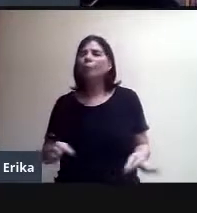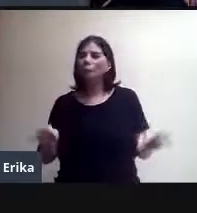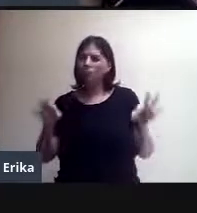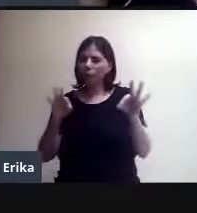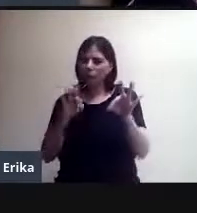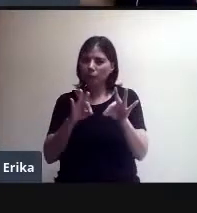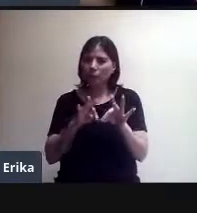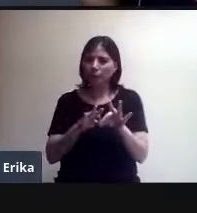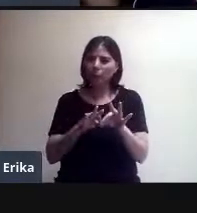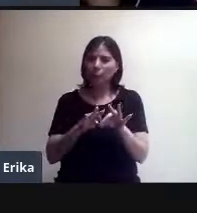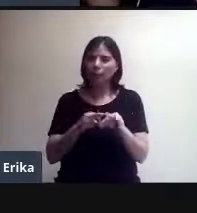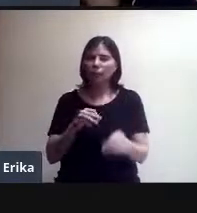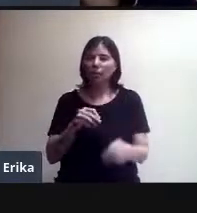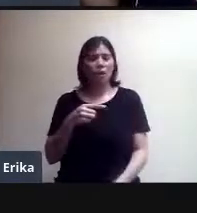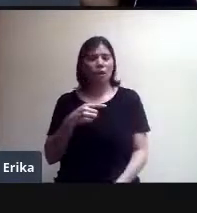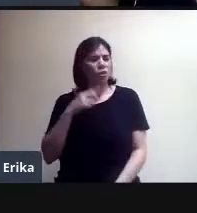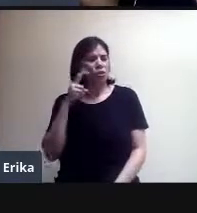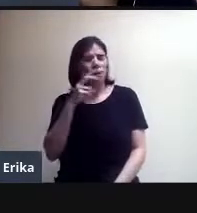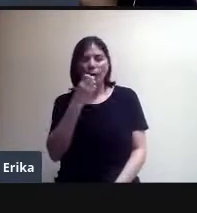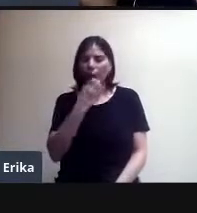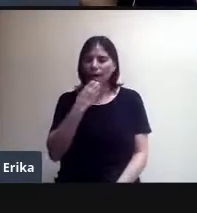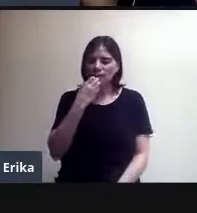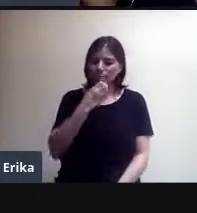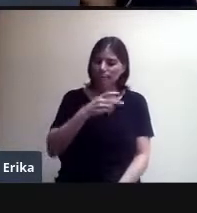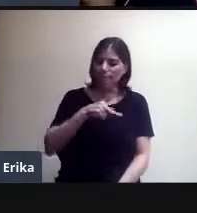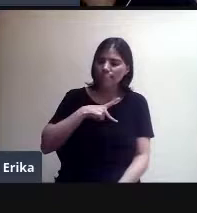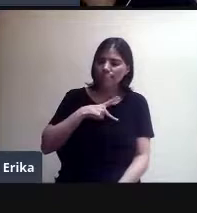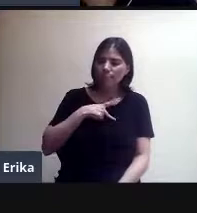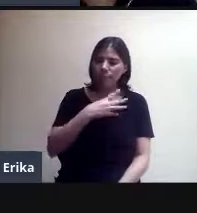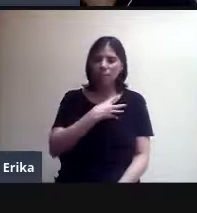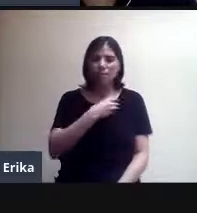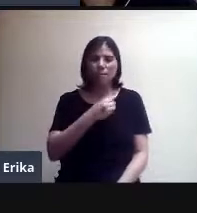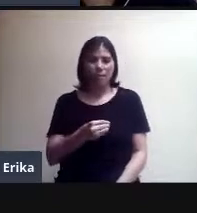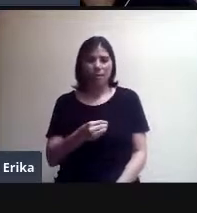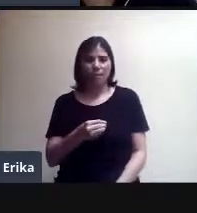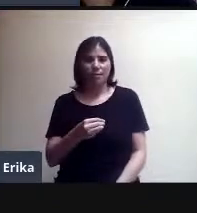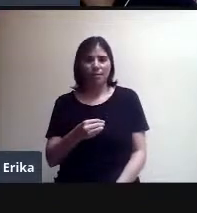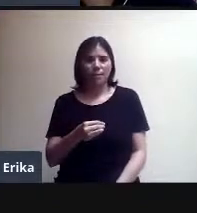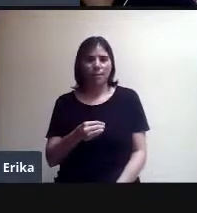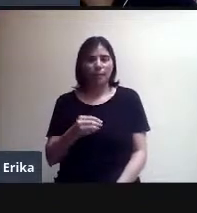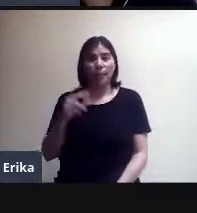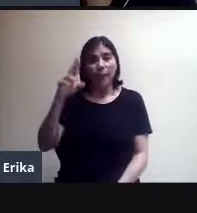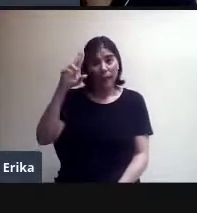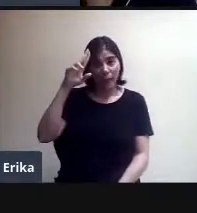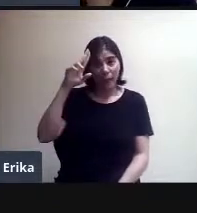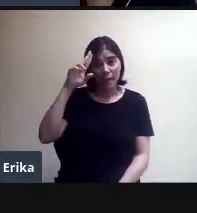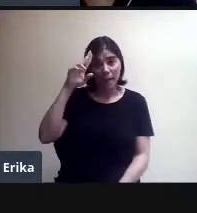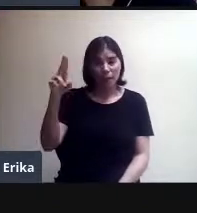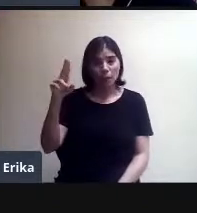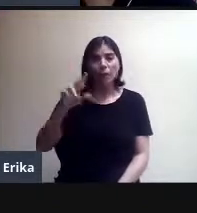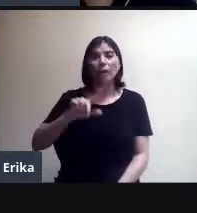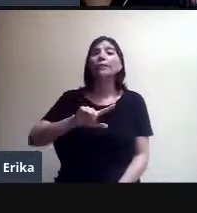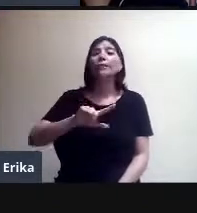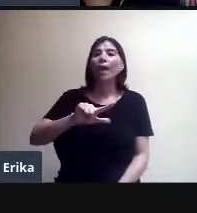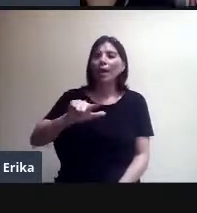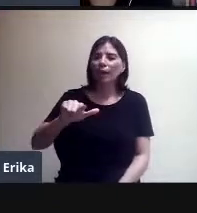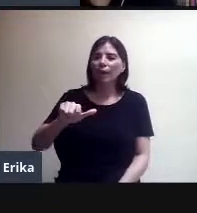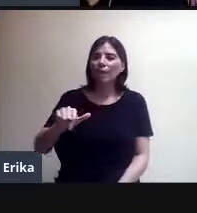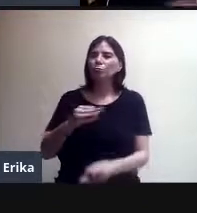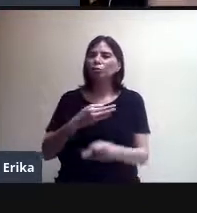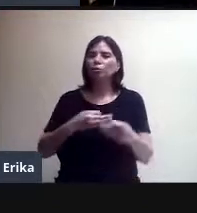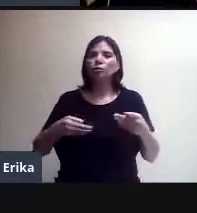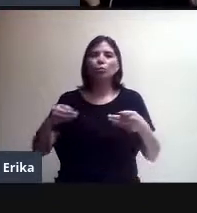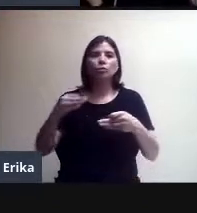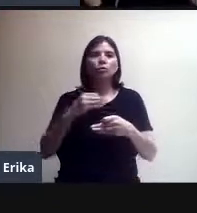escuela de mis hijas que, o sea, saludan, pero después, por favor, todos mute, porque si no se hace ahí